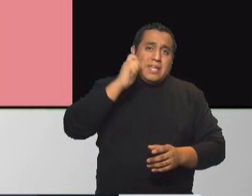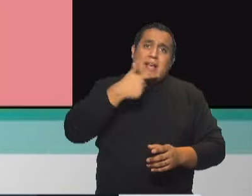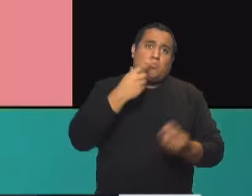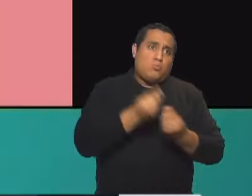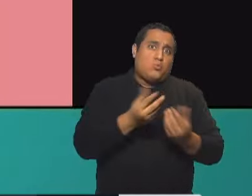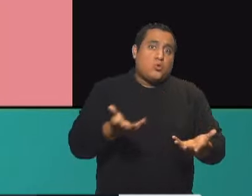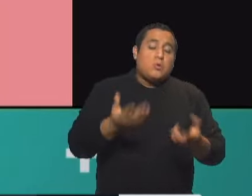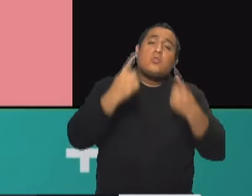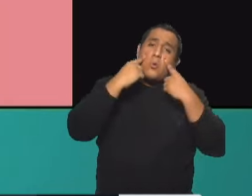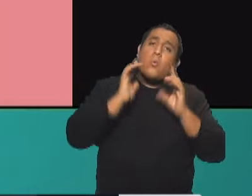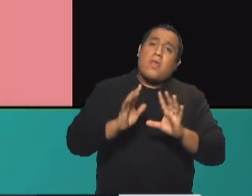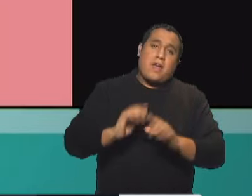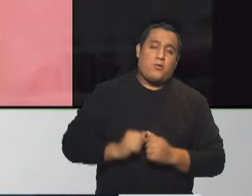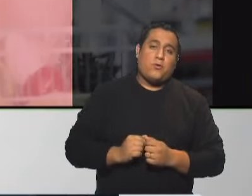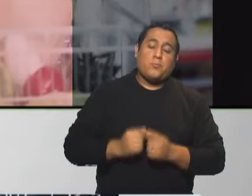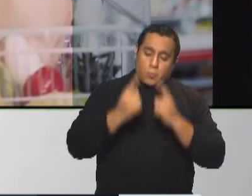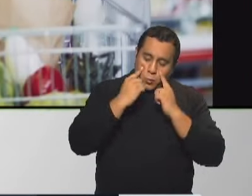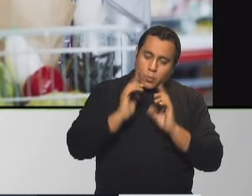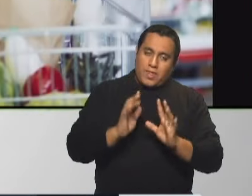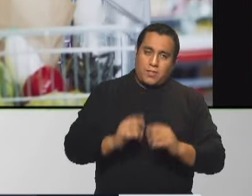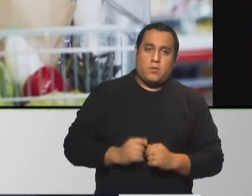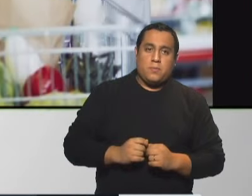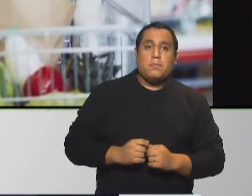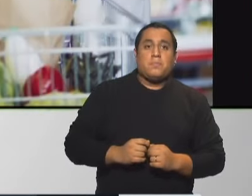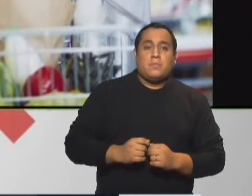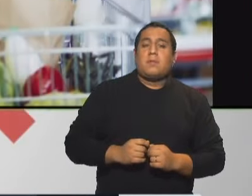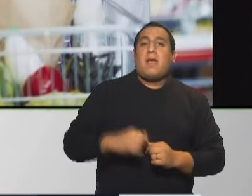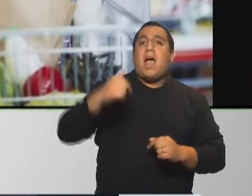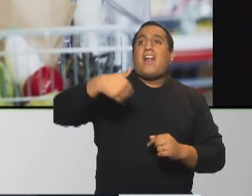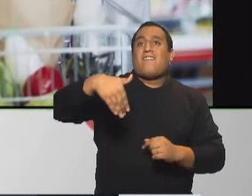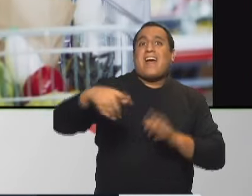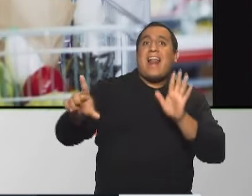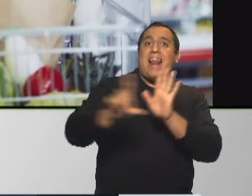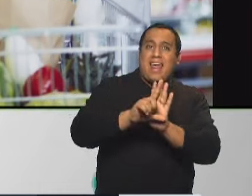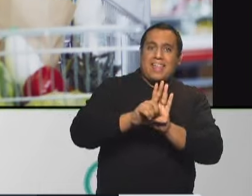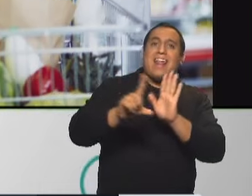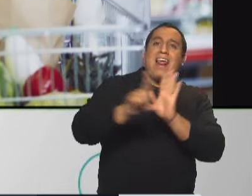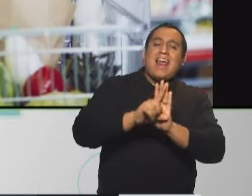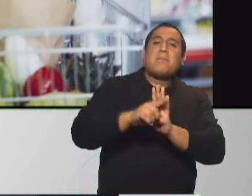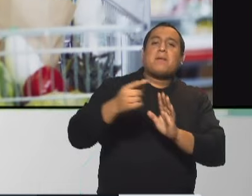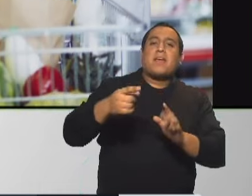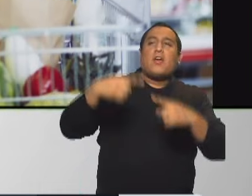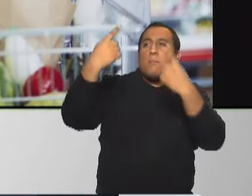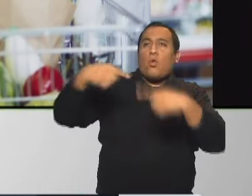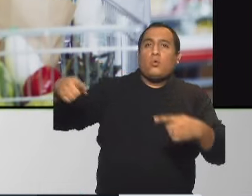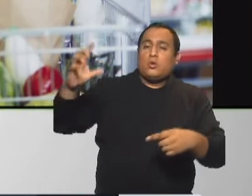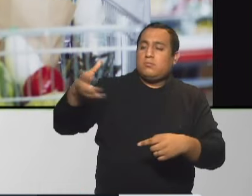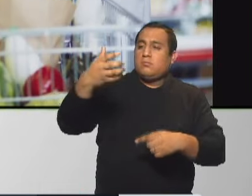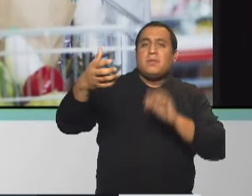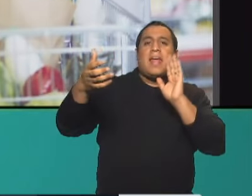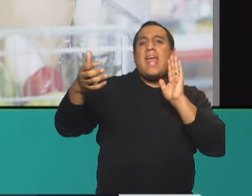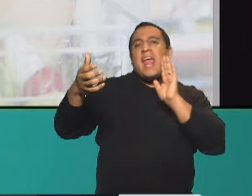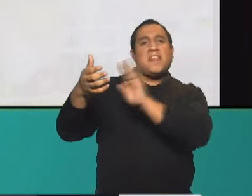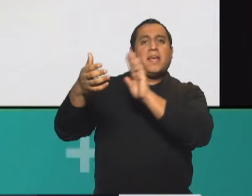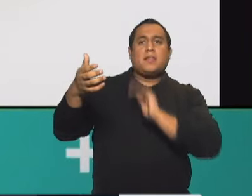que cuidado con eso. Cuidado Para eso va a servir muchísimo esta ley que se estaba abordando ahora, que es la del etiquetado frontal, donde vamos a poder tener esa información